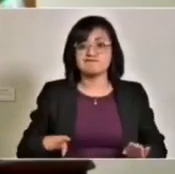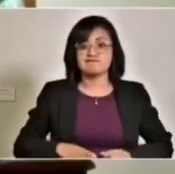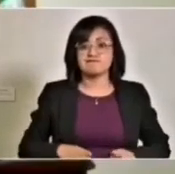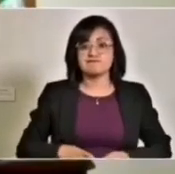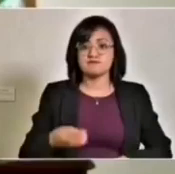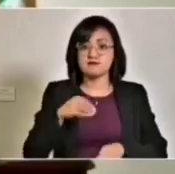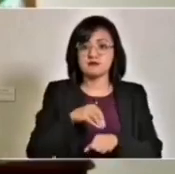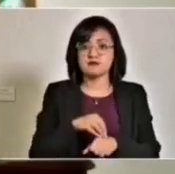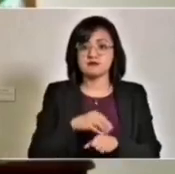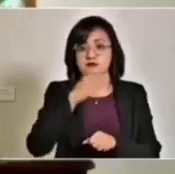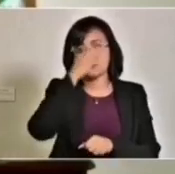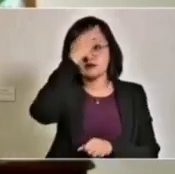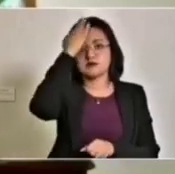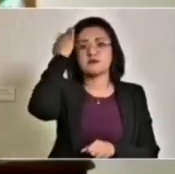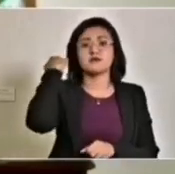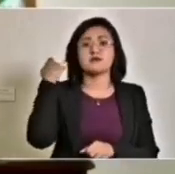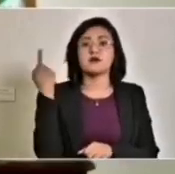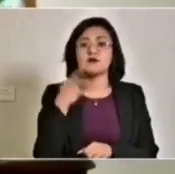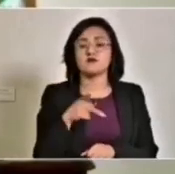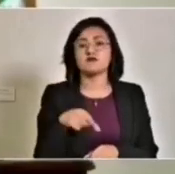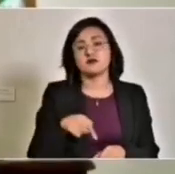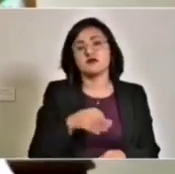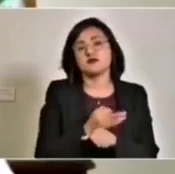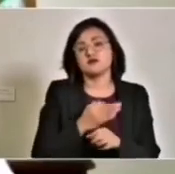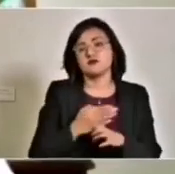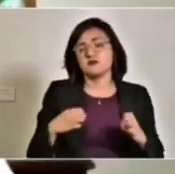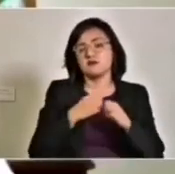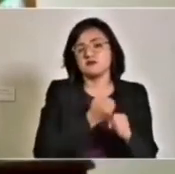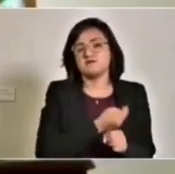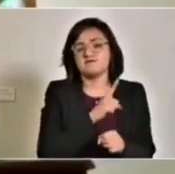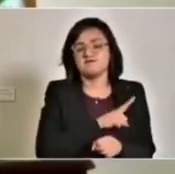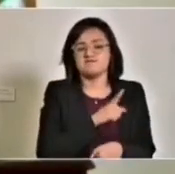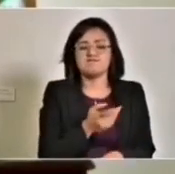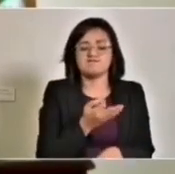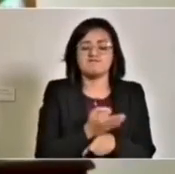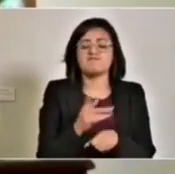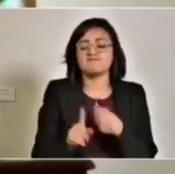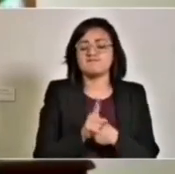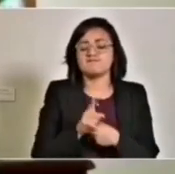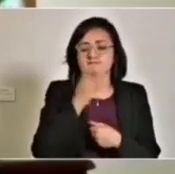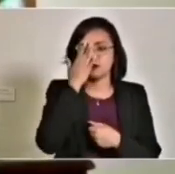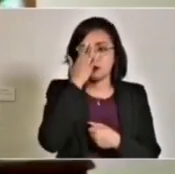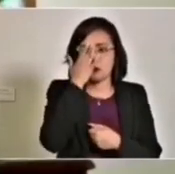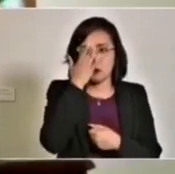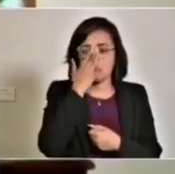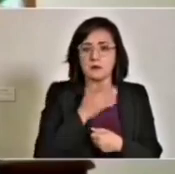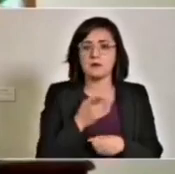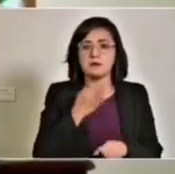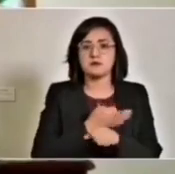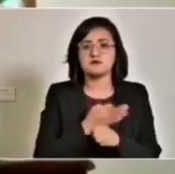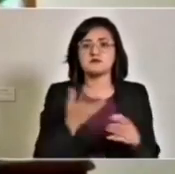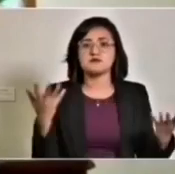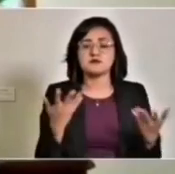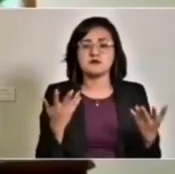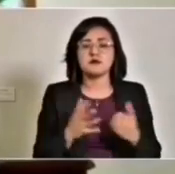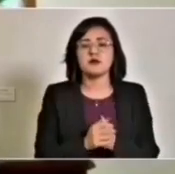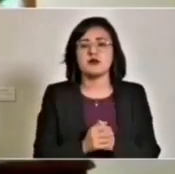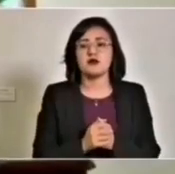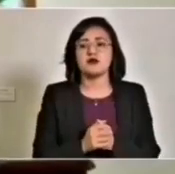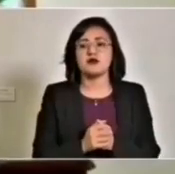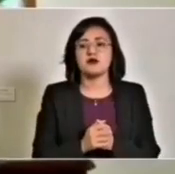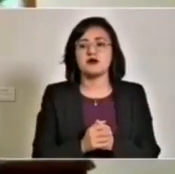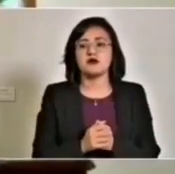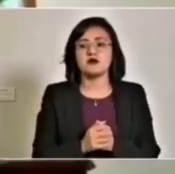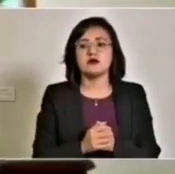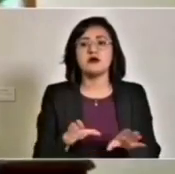establecidos por la propia contingencia. Se ha definido que se llevará a cabo el evento